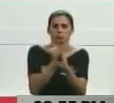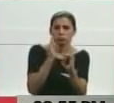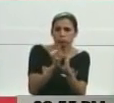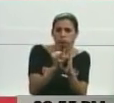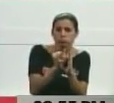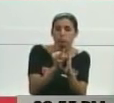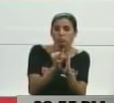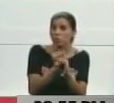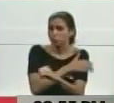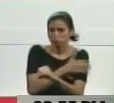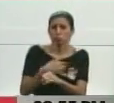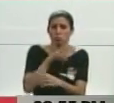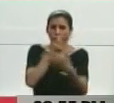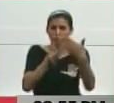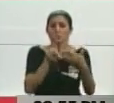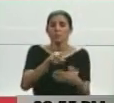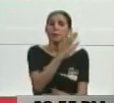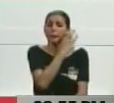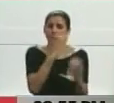leía Porrea.